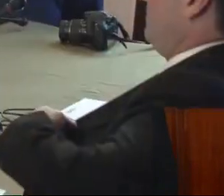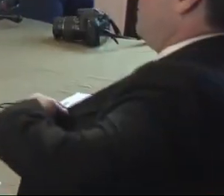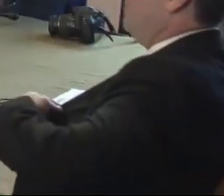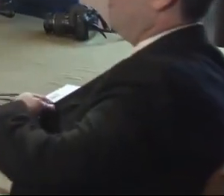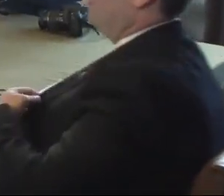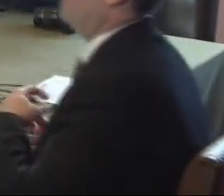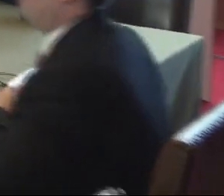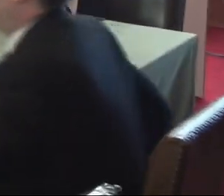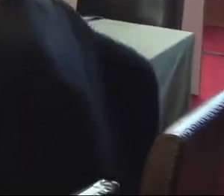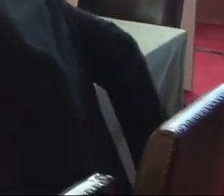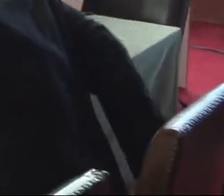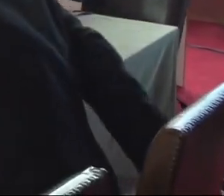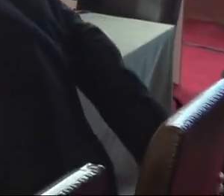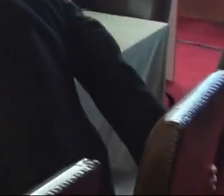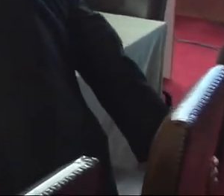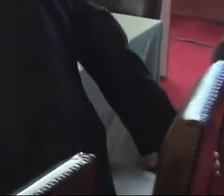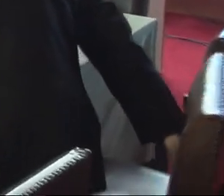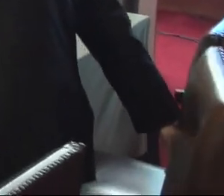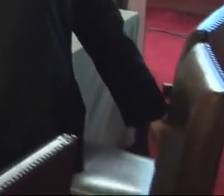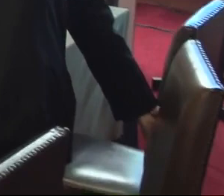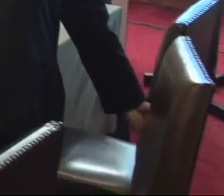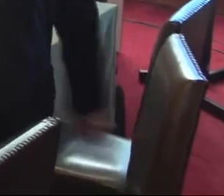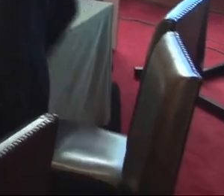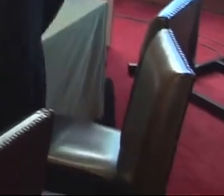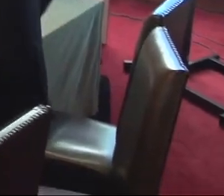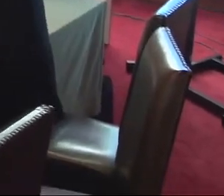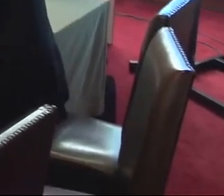a para la la la siguiente Gracias